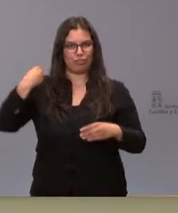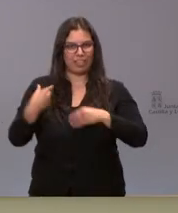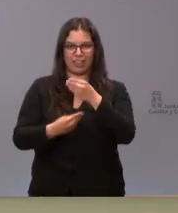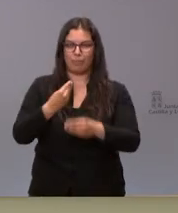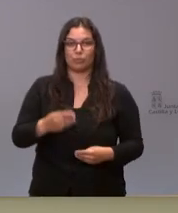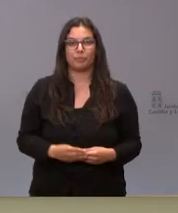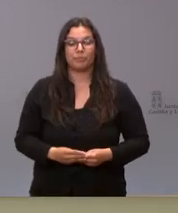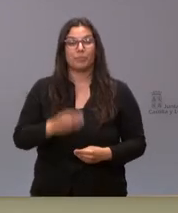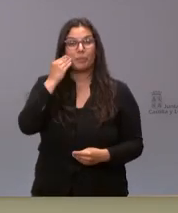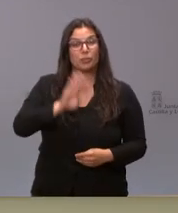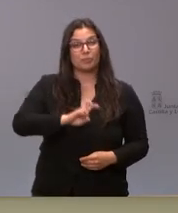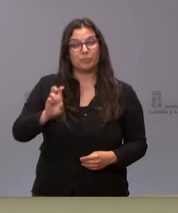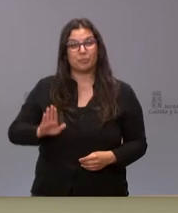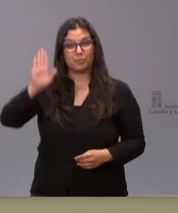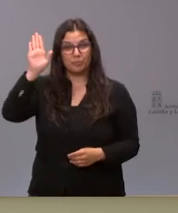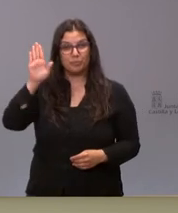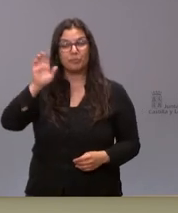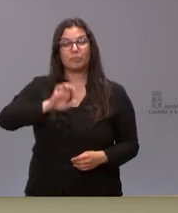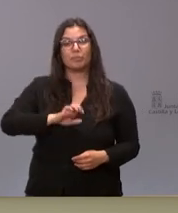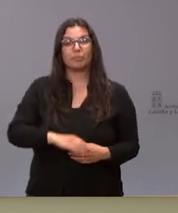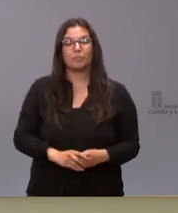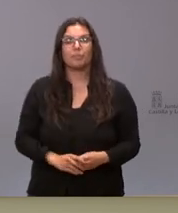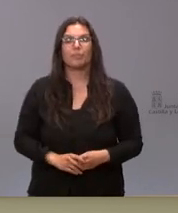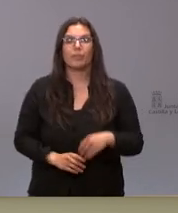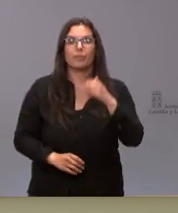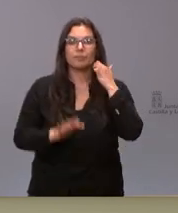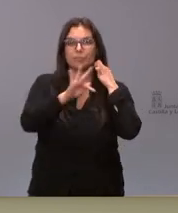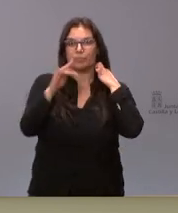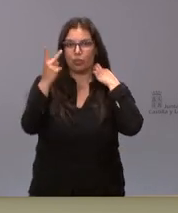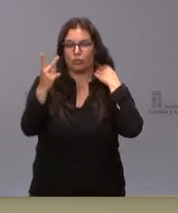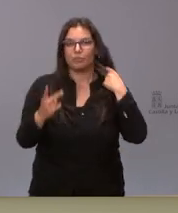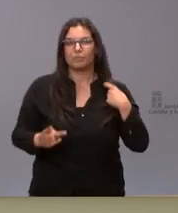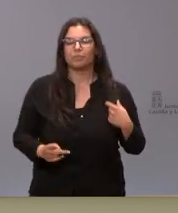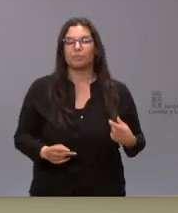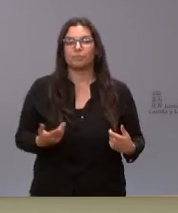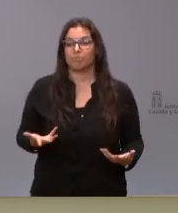creo que querían preguntar también Europa Preseical para este orden me parece pues a su disposición